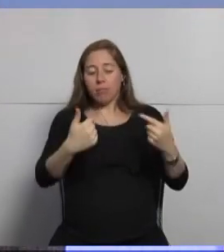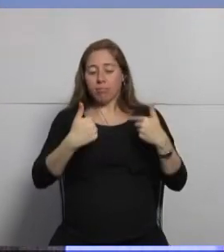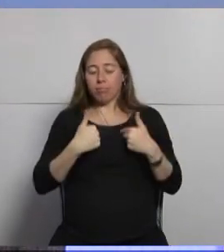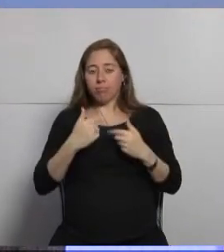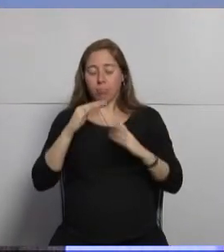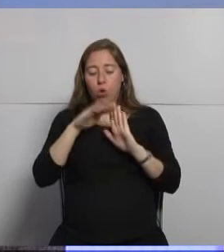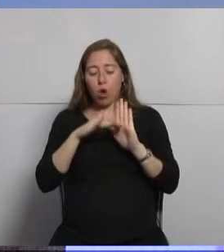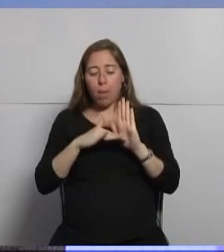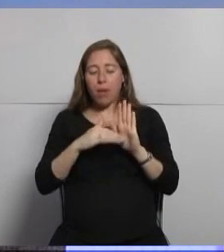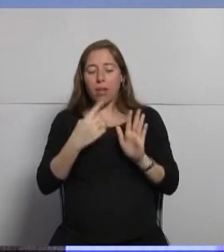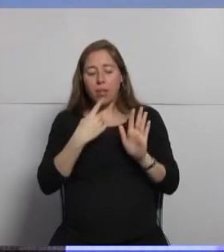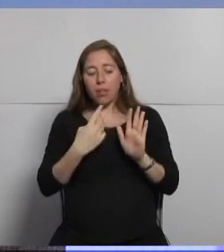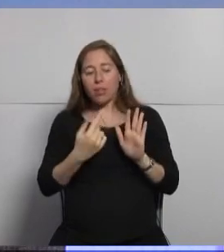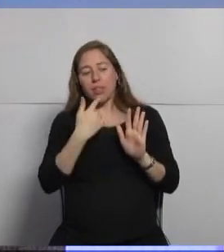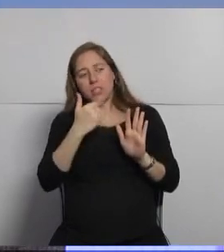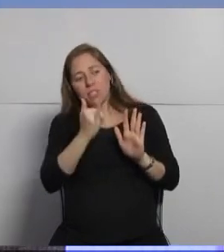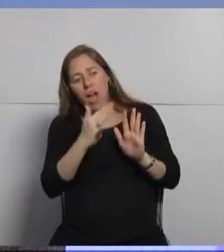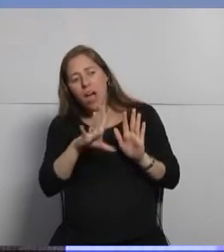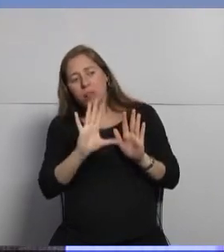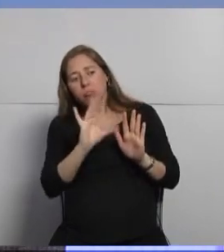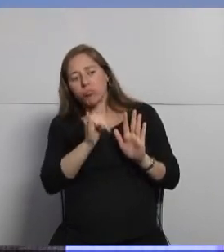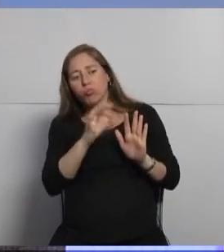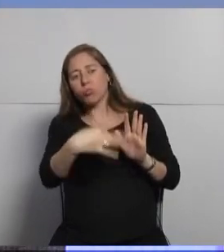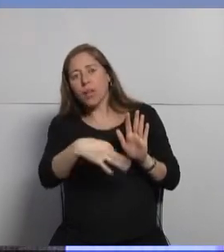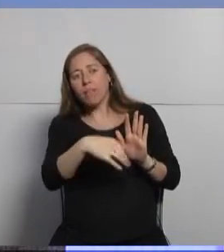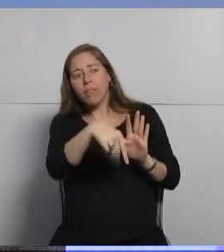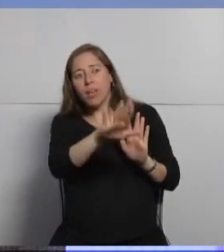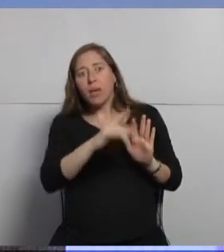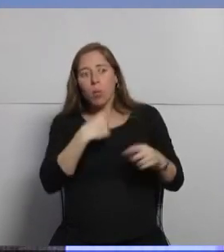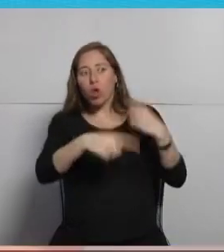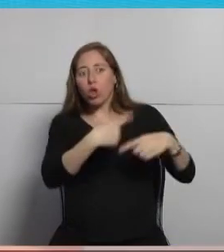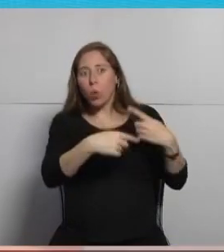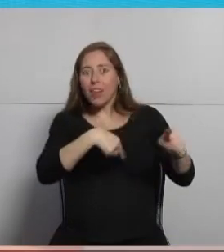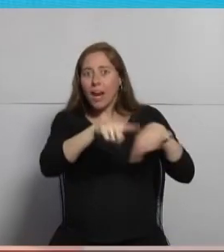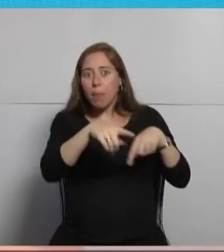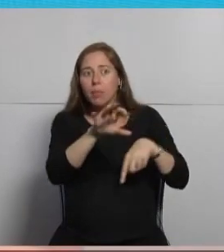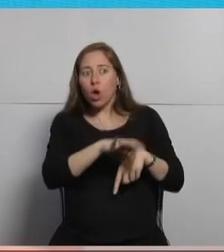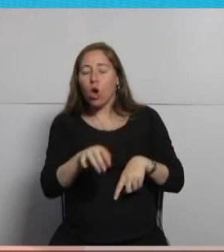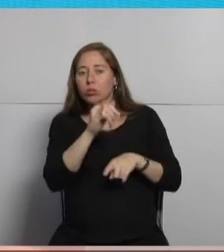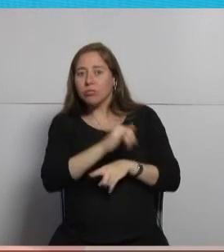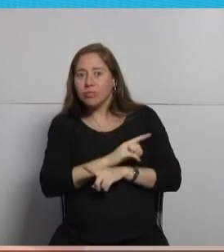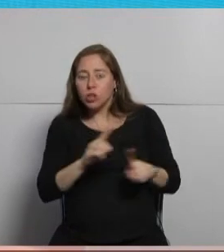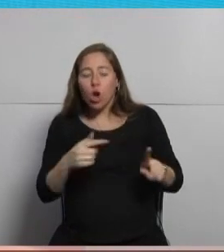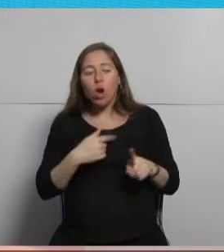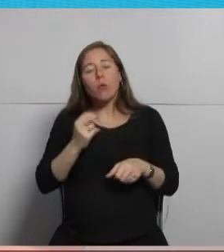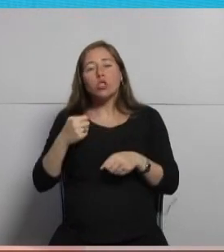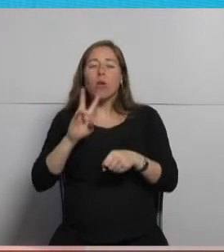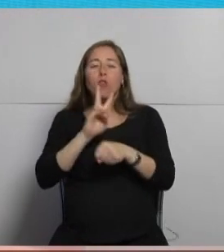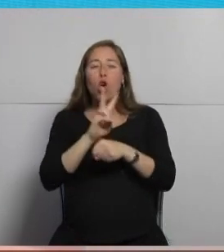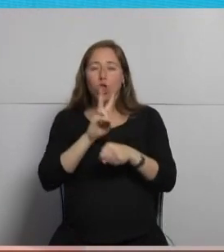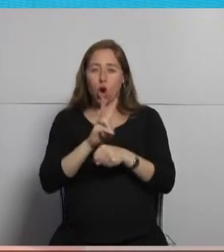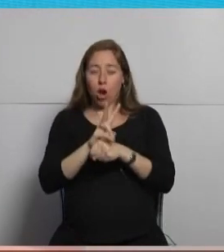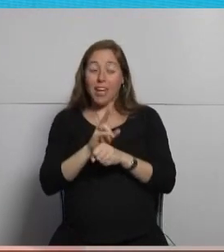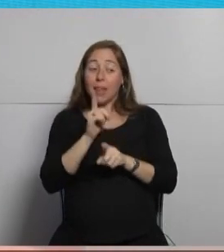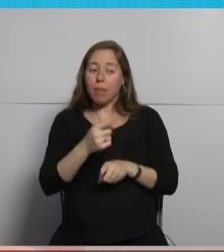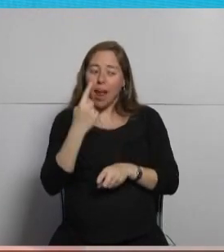puede o no acceder a determinados métodos y además el tema de restringir la cantidad de requests